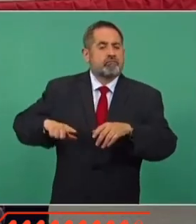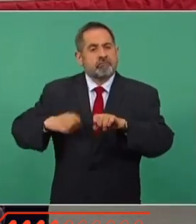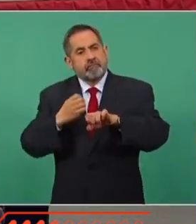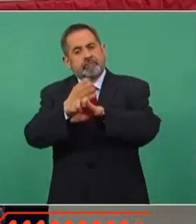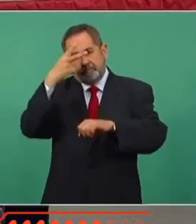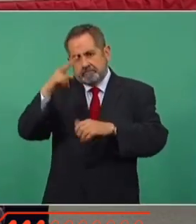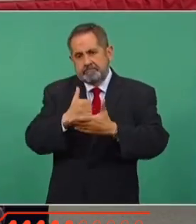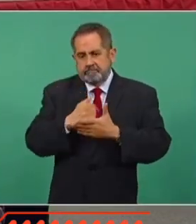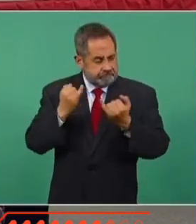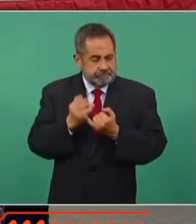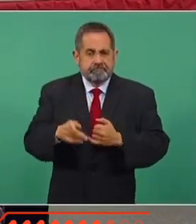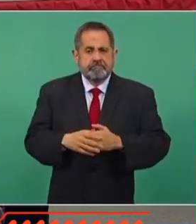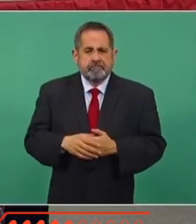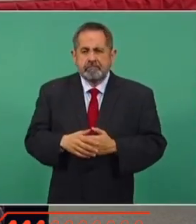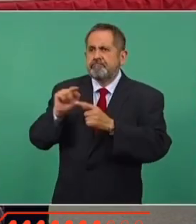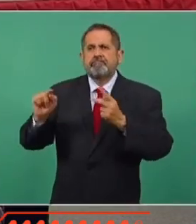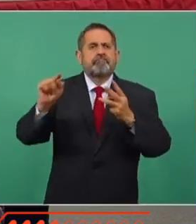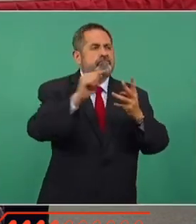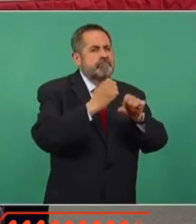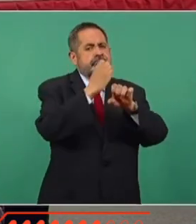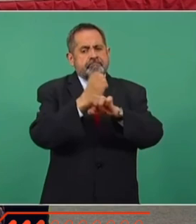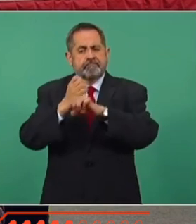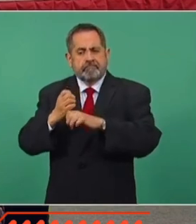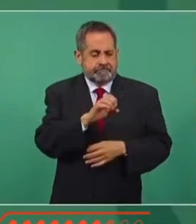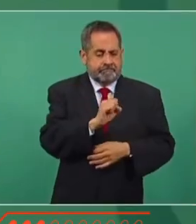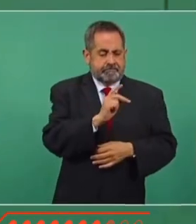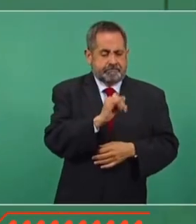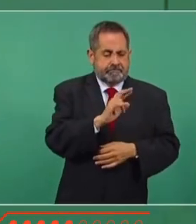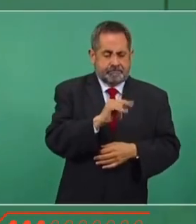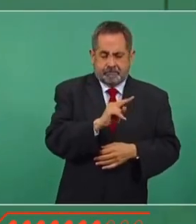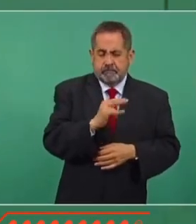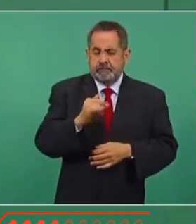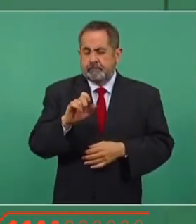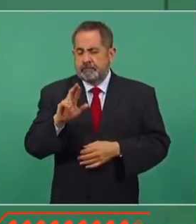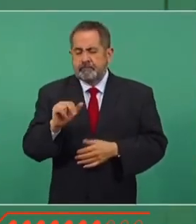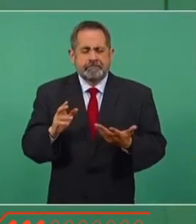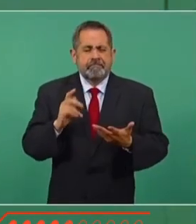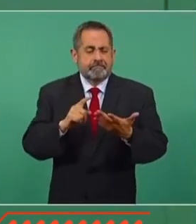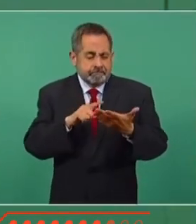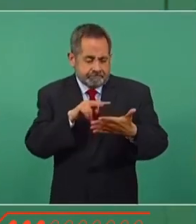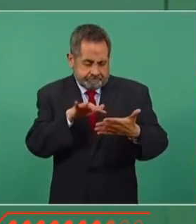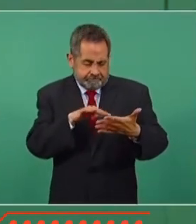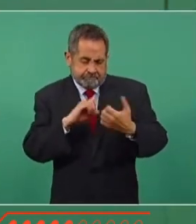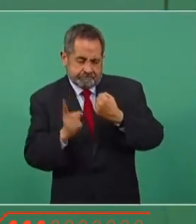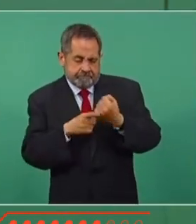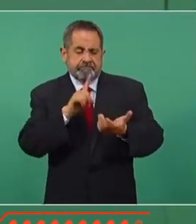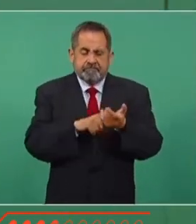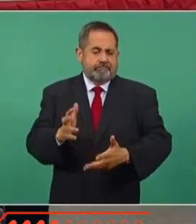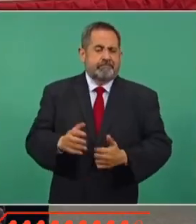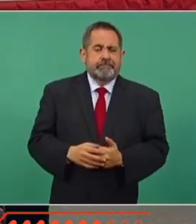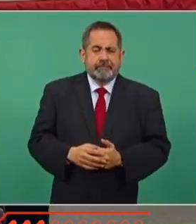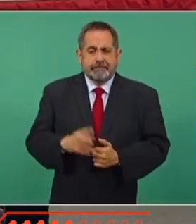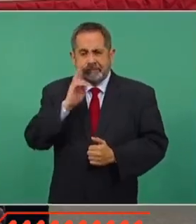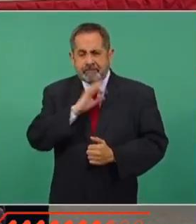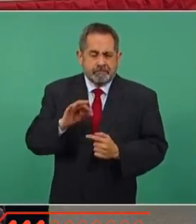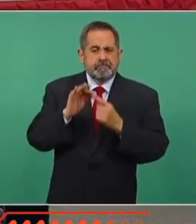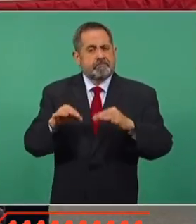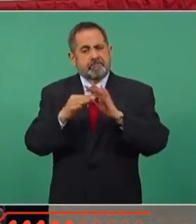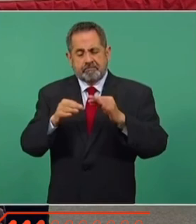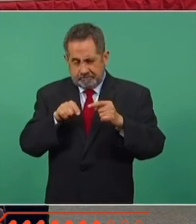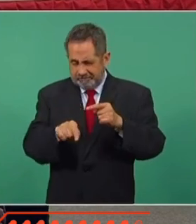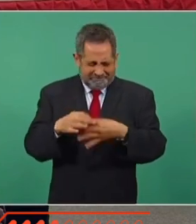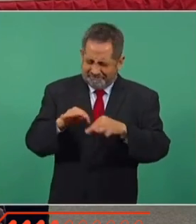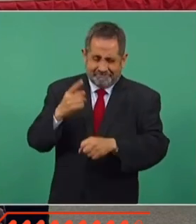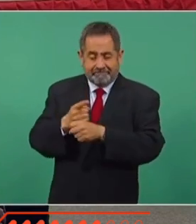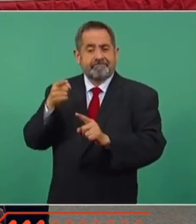gobierno del Estado de México? ¿Qué gobierno nos va a ayudar? ¿Cómo nos va a ayudar el gobierno federal? Aquí lo que hay ver es cómo se rescata, se exalta lo